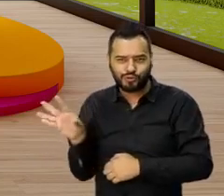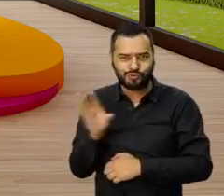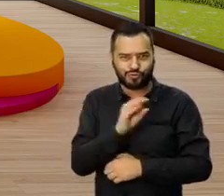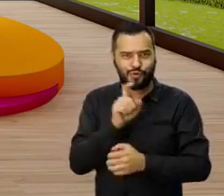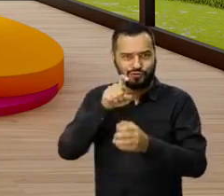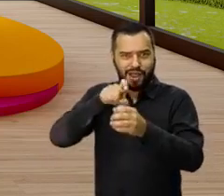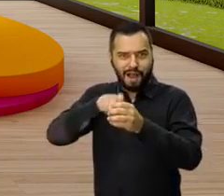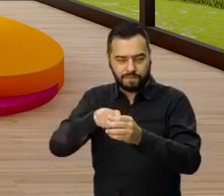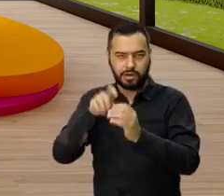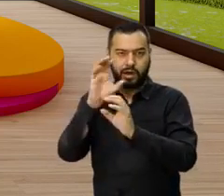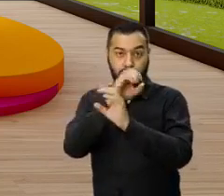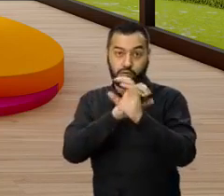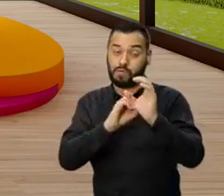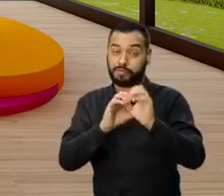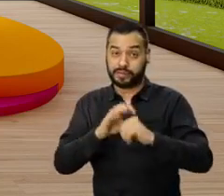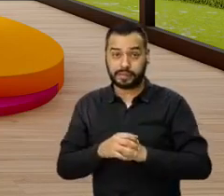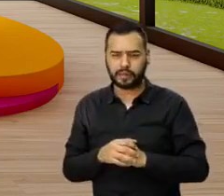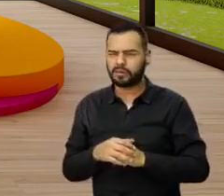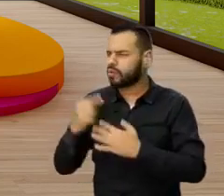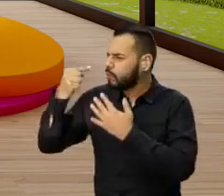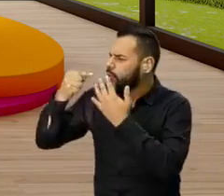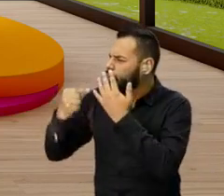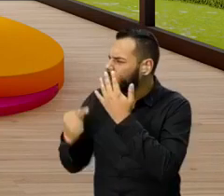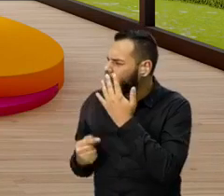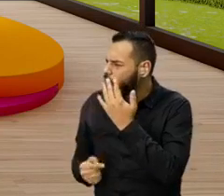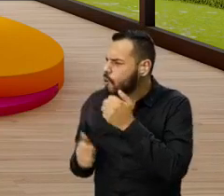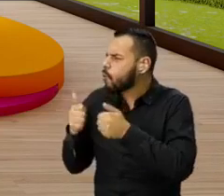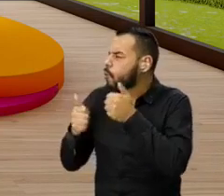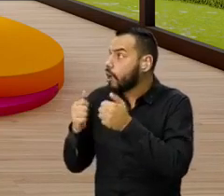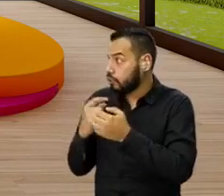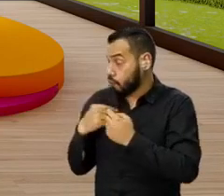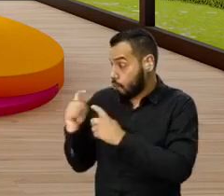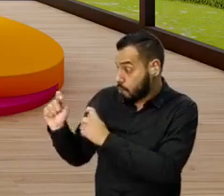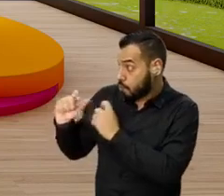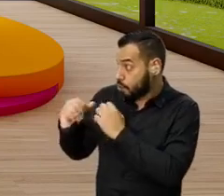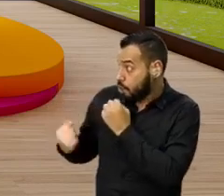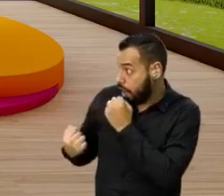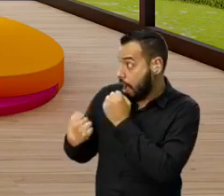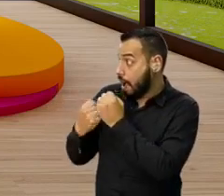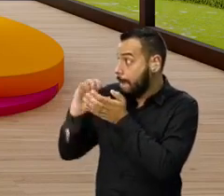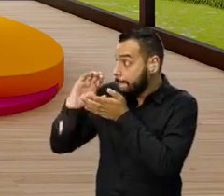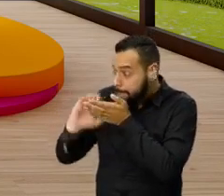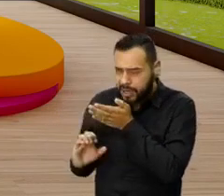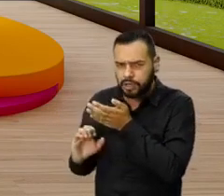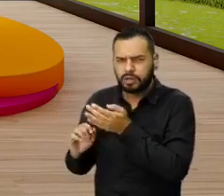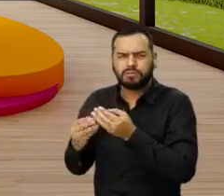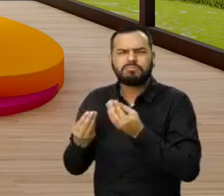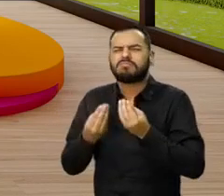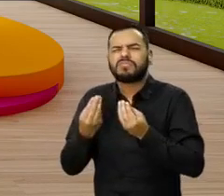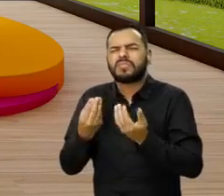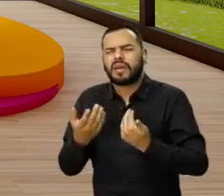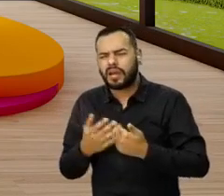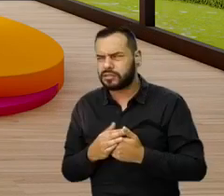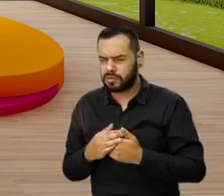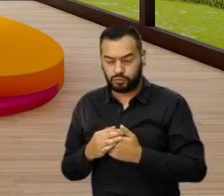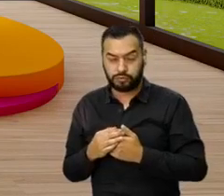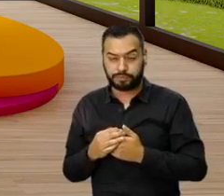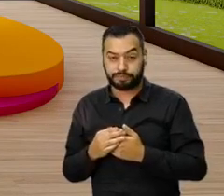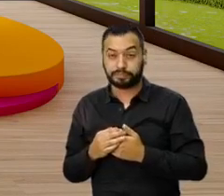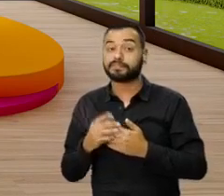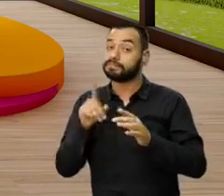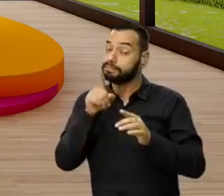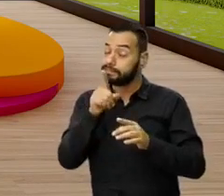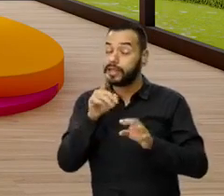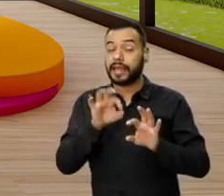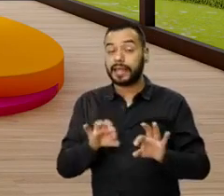por favor, explícanos, ¿cuáles son las condiciones para recibir este beneficio? Porque creo que todos ya queremos acceder a él. Es muy